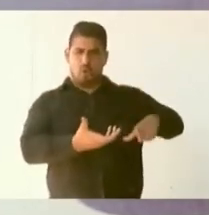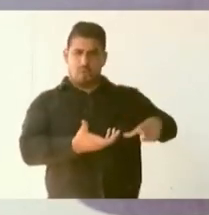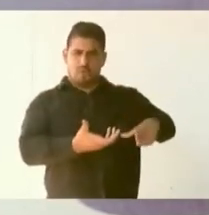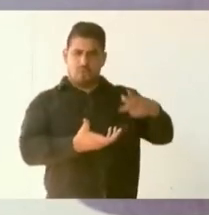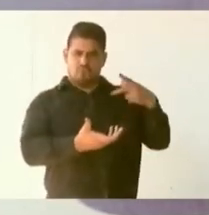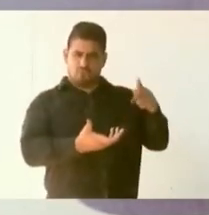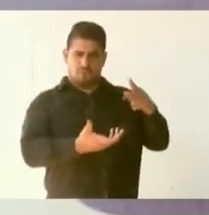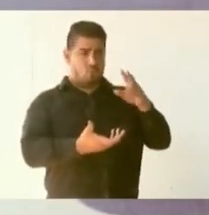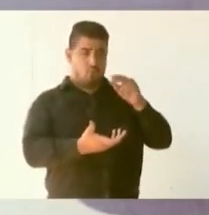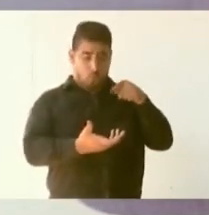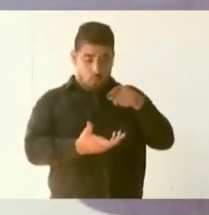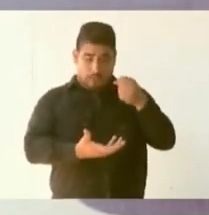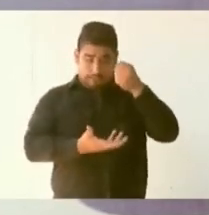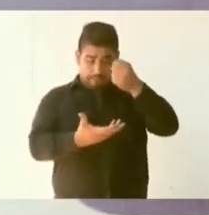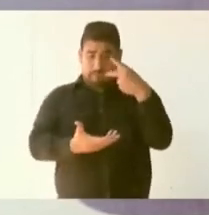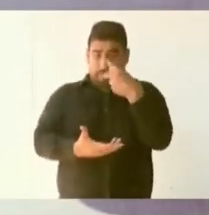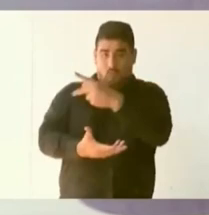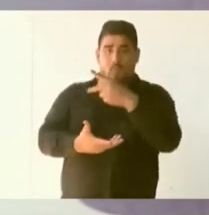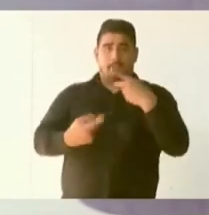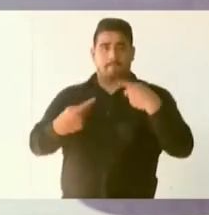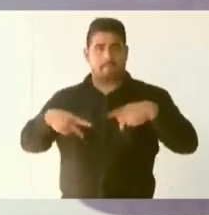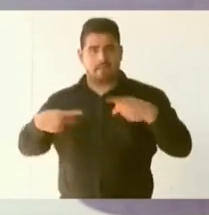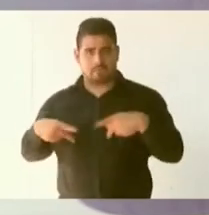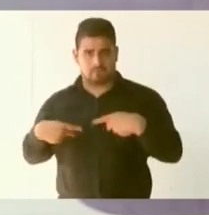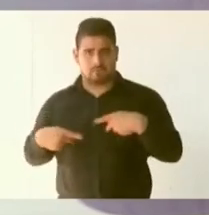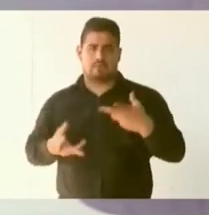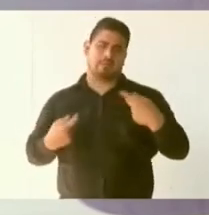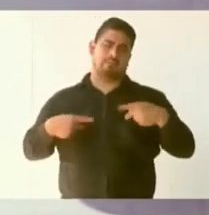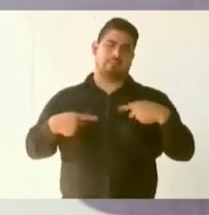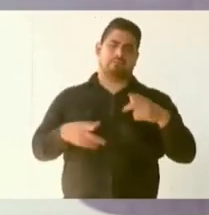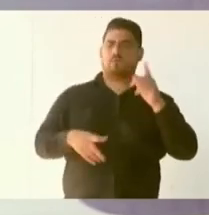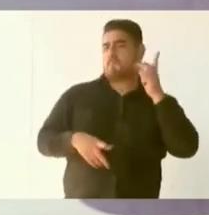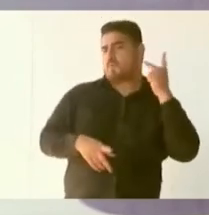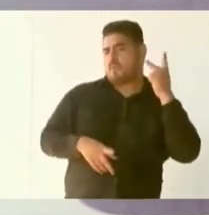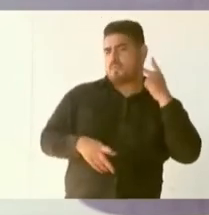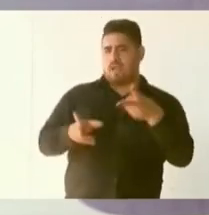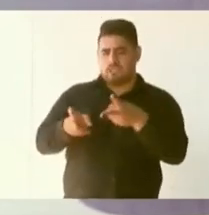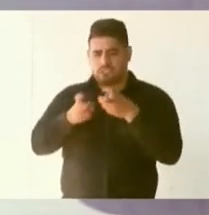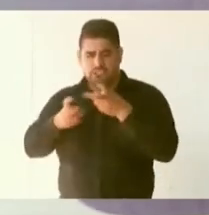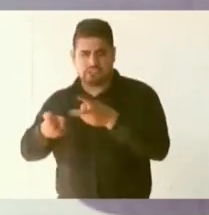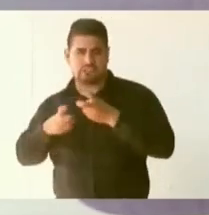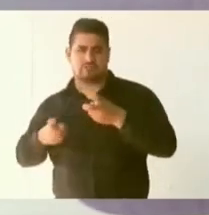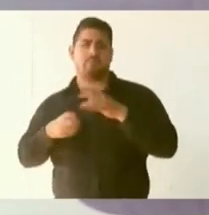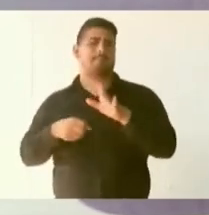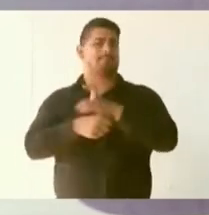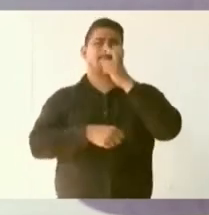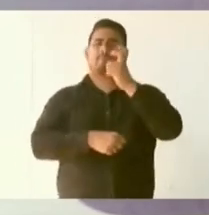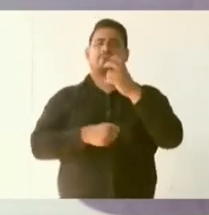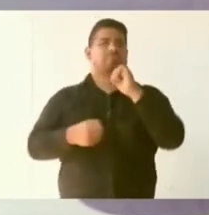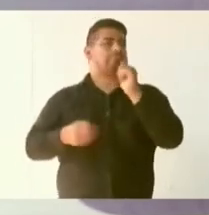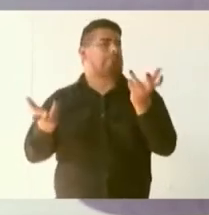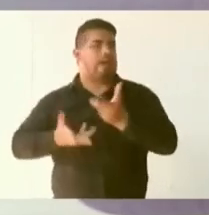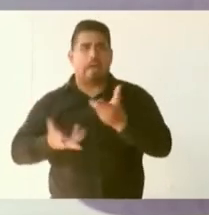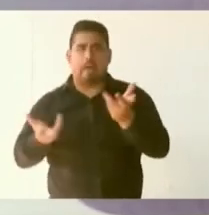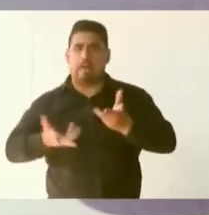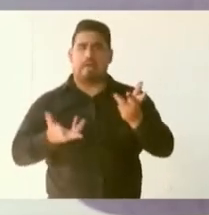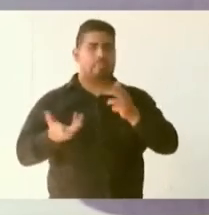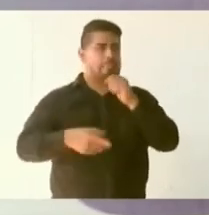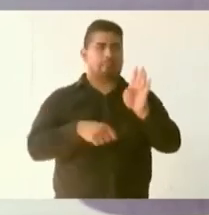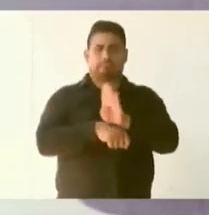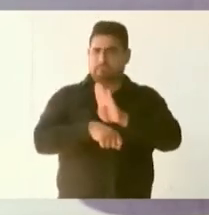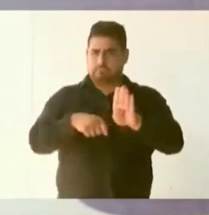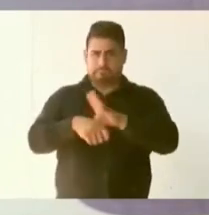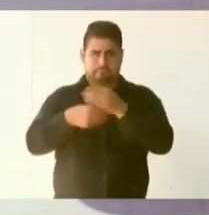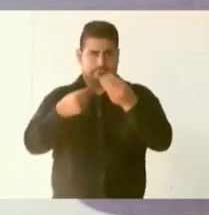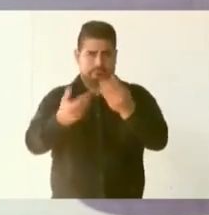es dinero del pueblo. Y llegaban a robar, a saquear, y por eso no se hacía nada en beneficio del